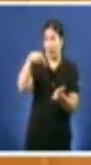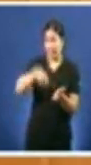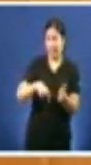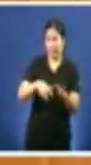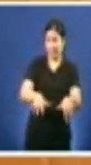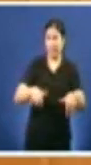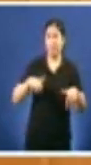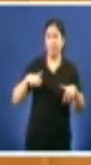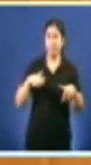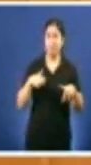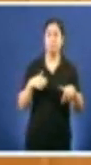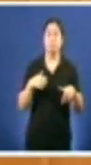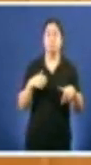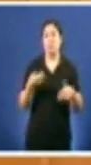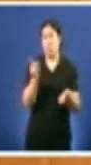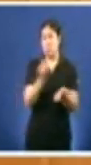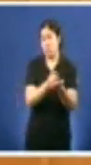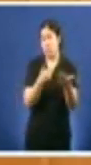discriminación